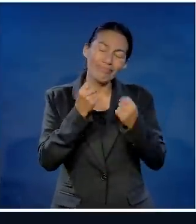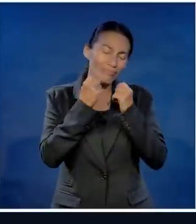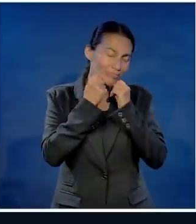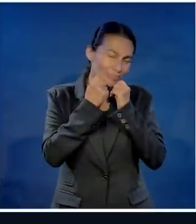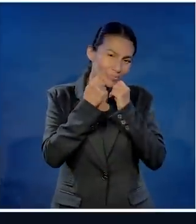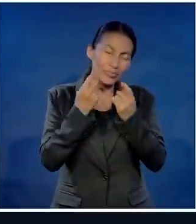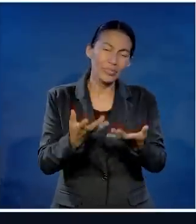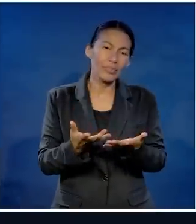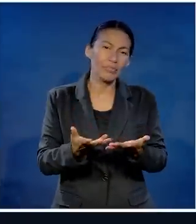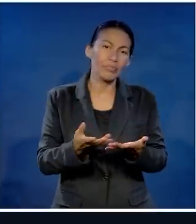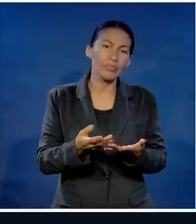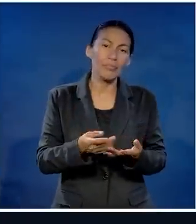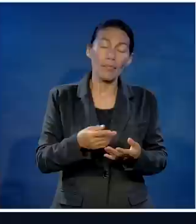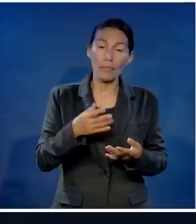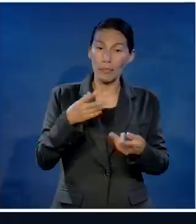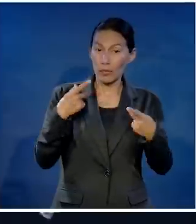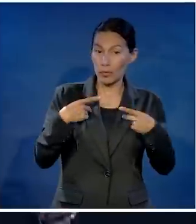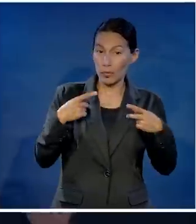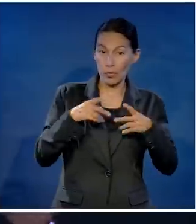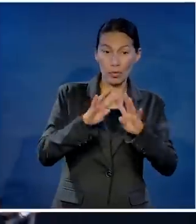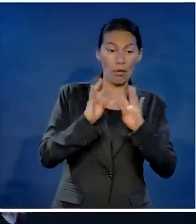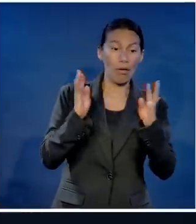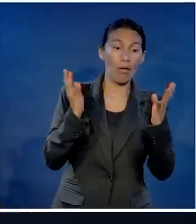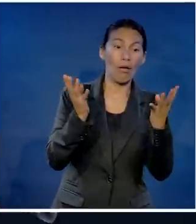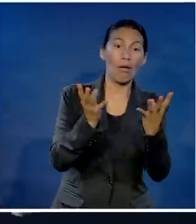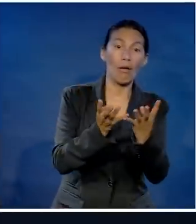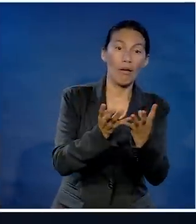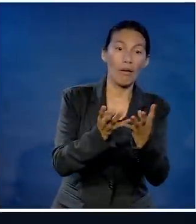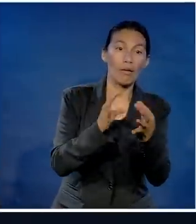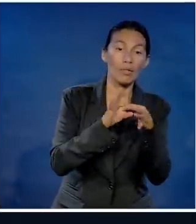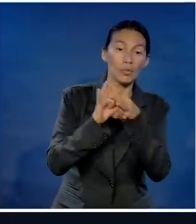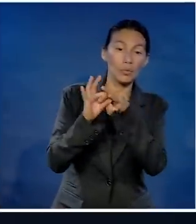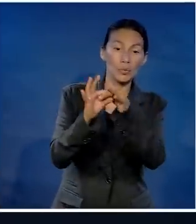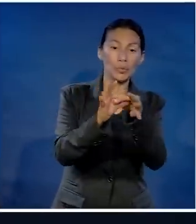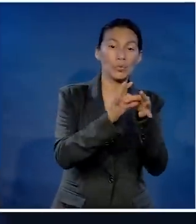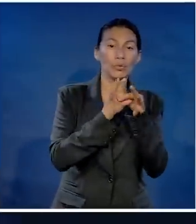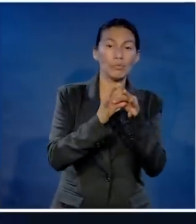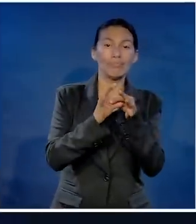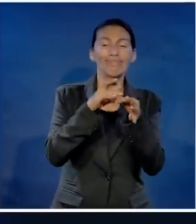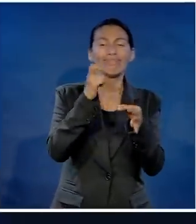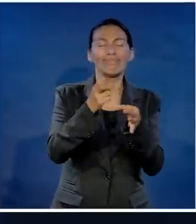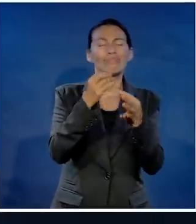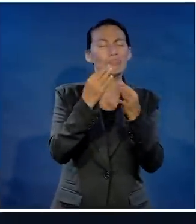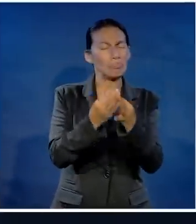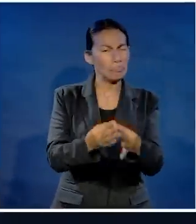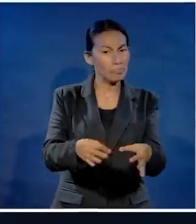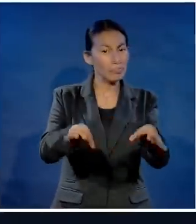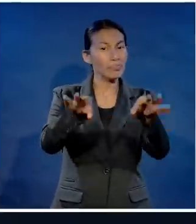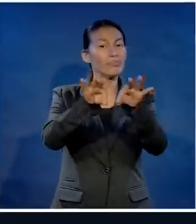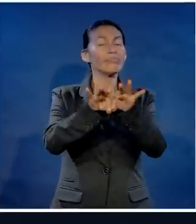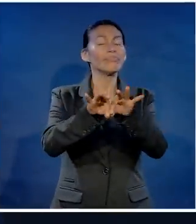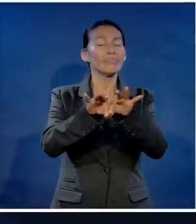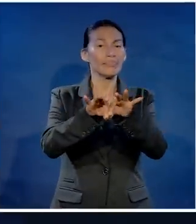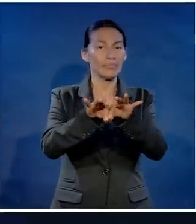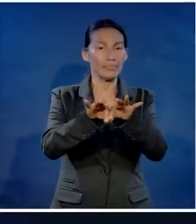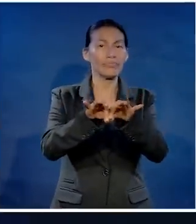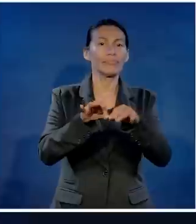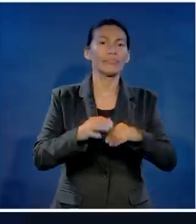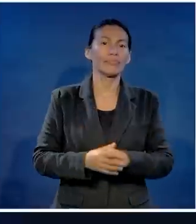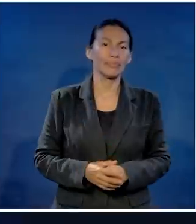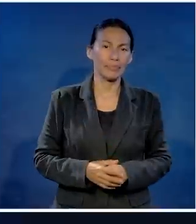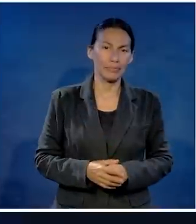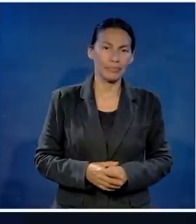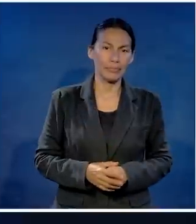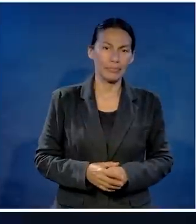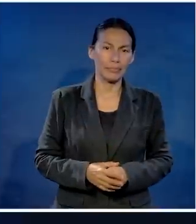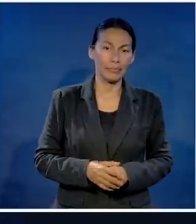sus relaciones interpersonales y cómo las maneja, siempre será un asunto más importante que